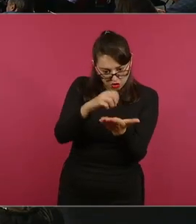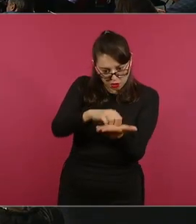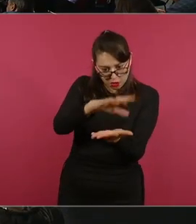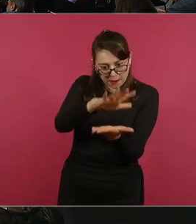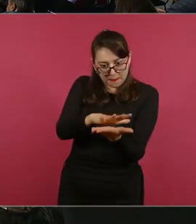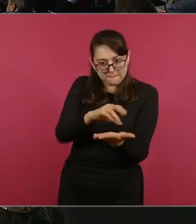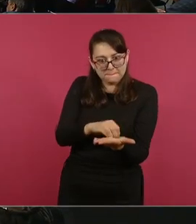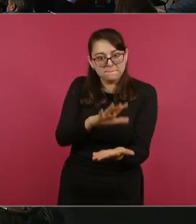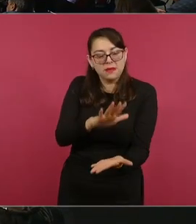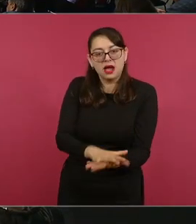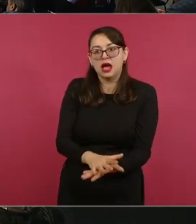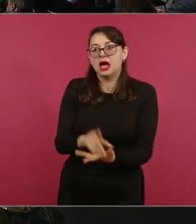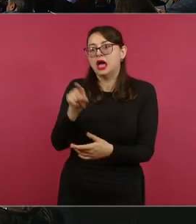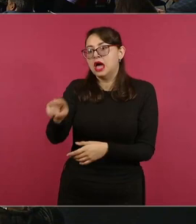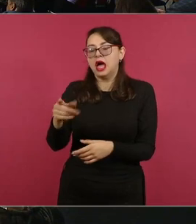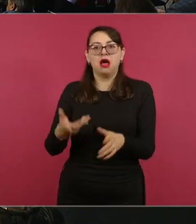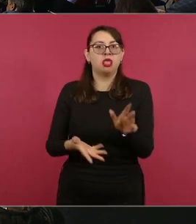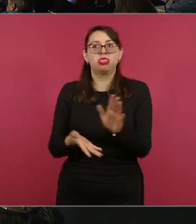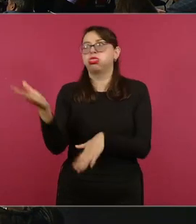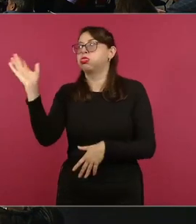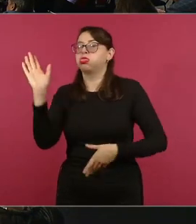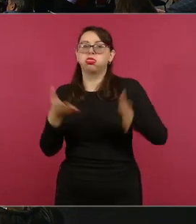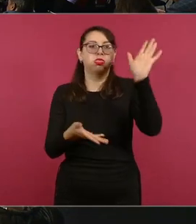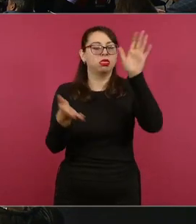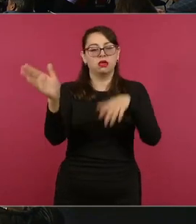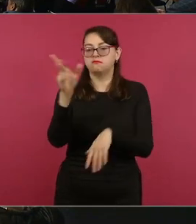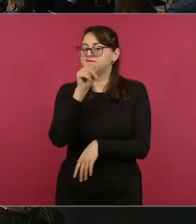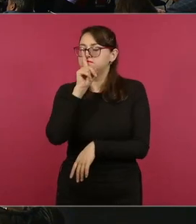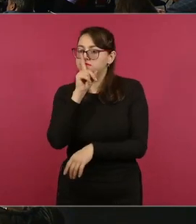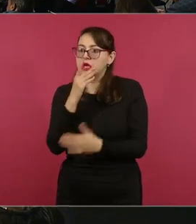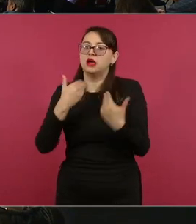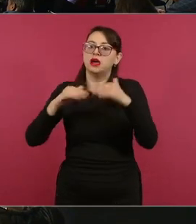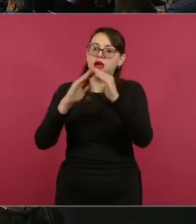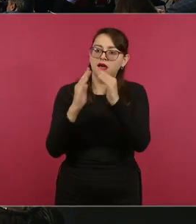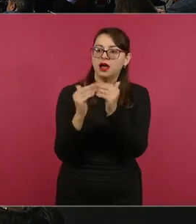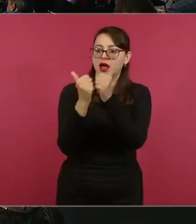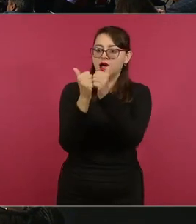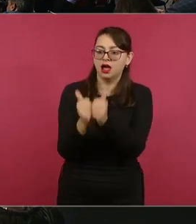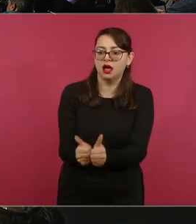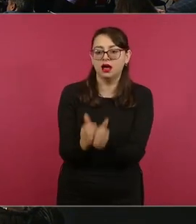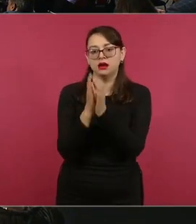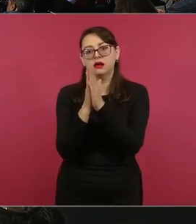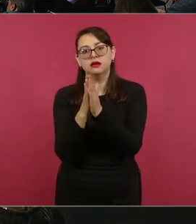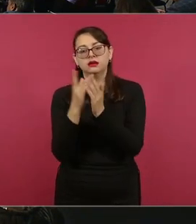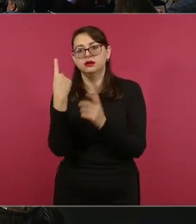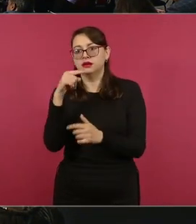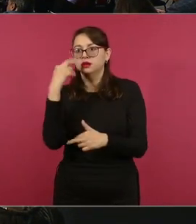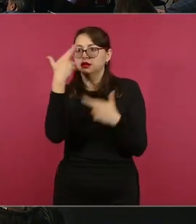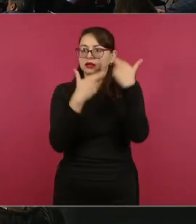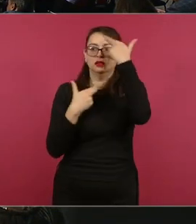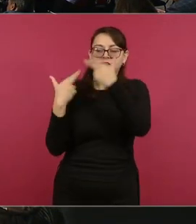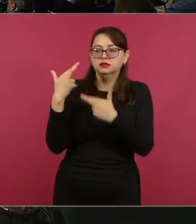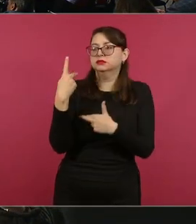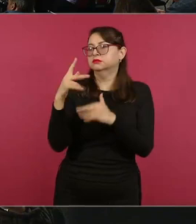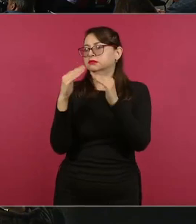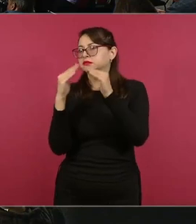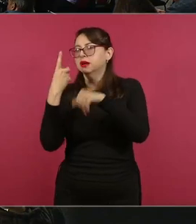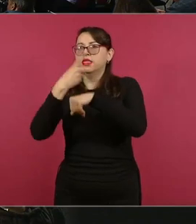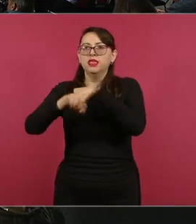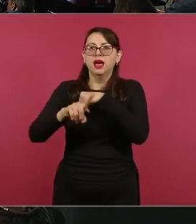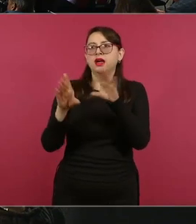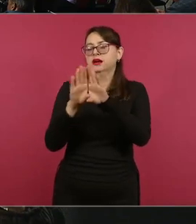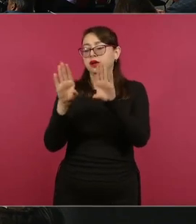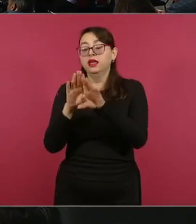tranquilidad de que se va a censar a todos, que se están registrando todos los daños. Estamos haciendo también asambleas para